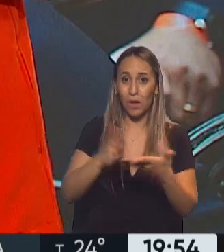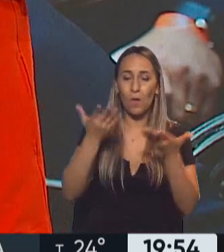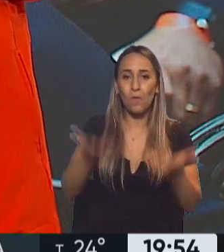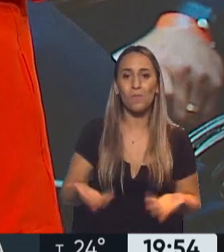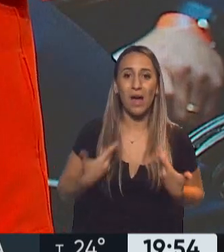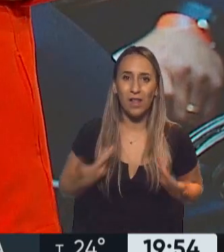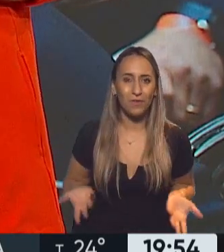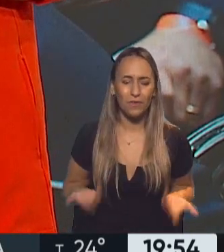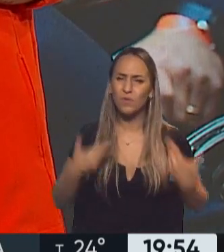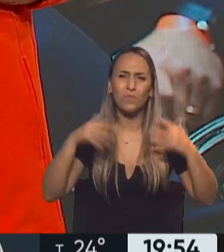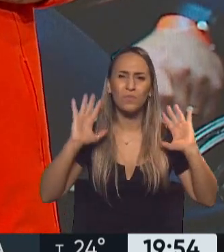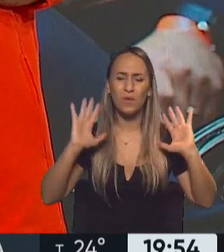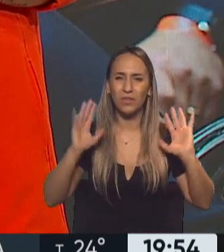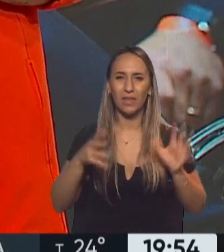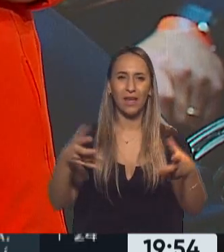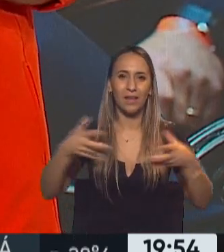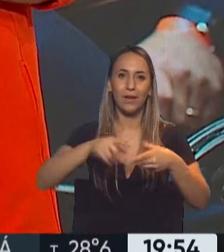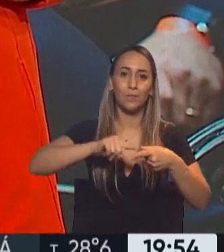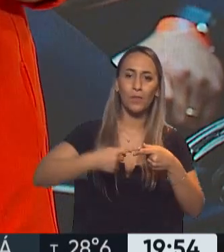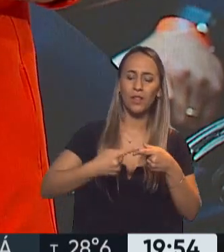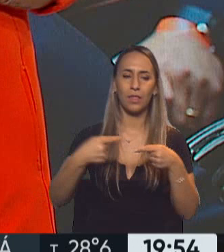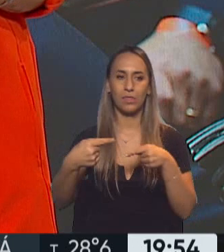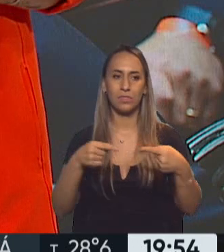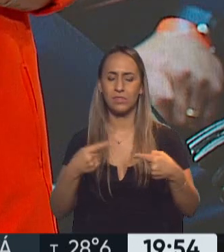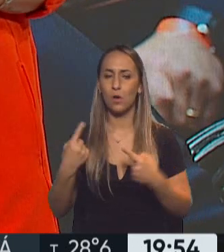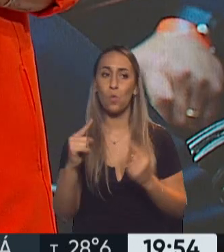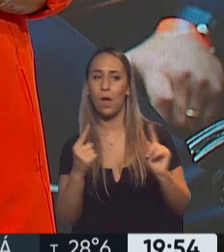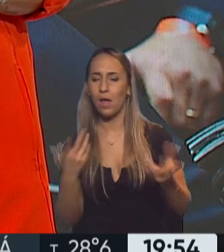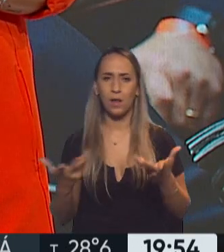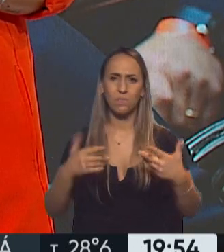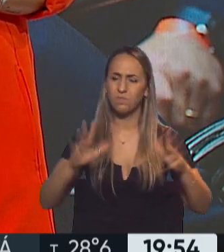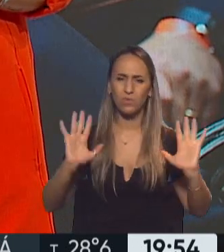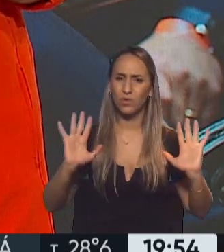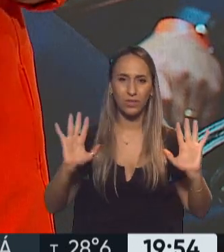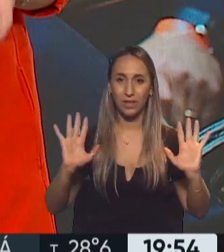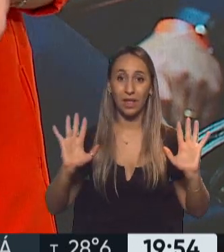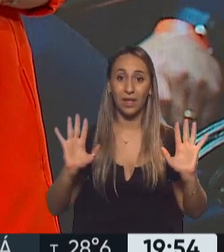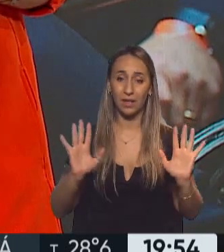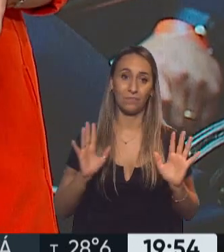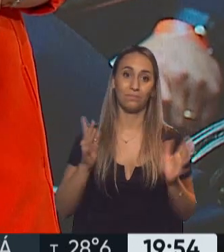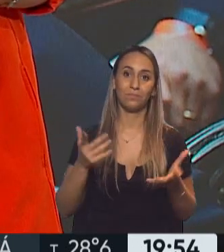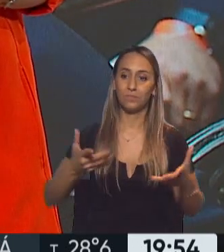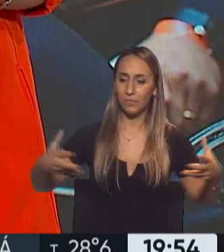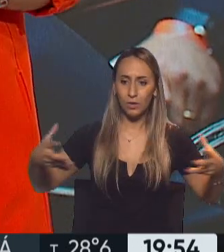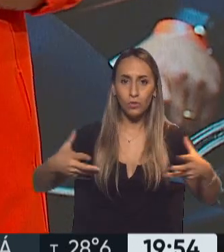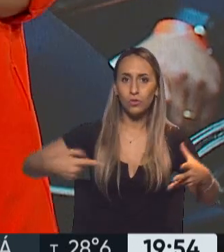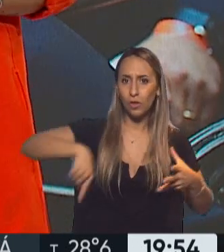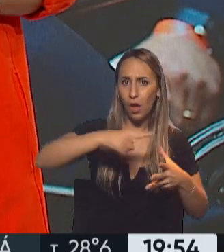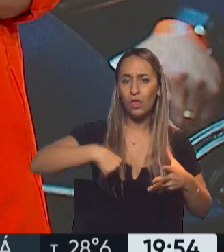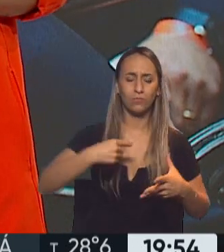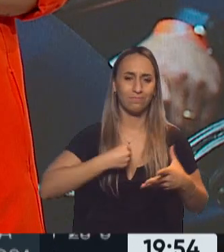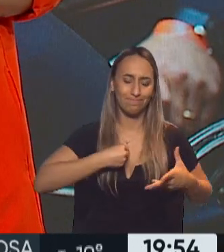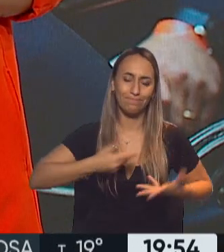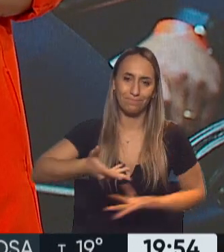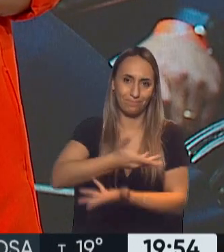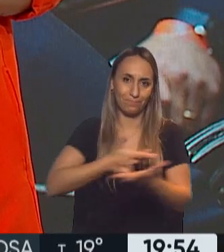insisto, no importa de qué color partidario, de qué partido político cuando se solidarizan, como tiene que ser ante una